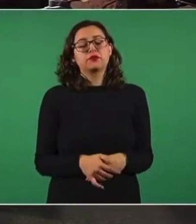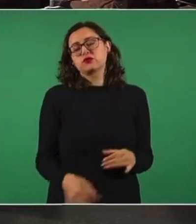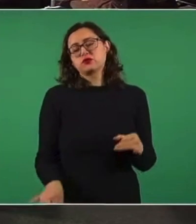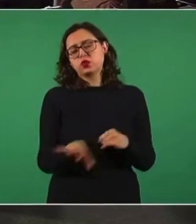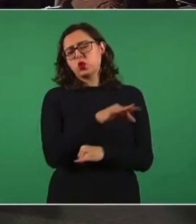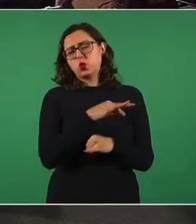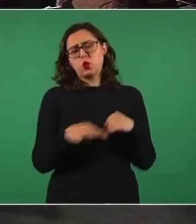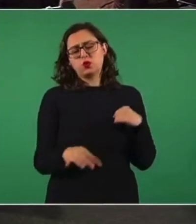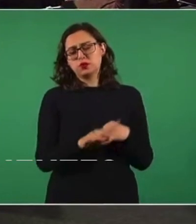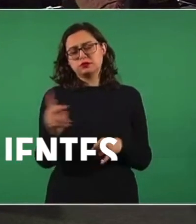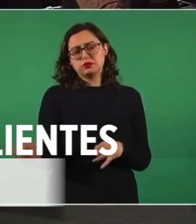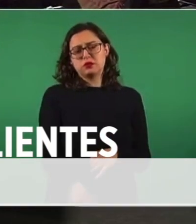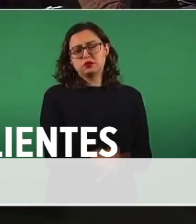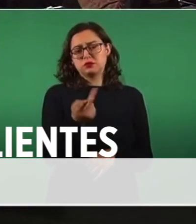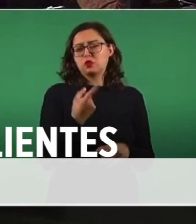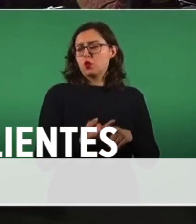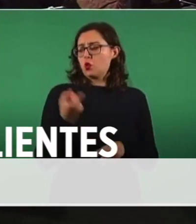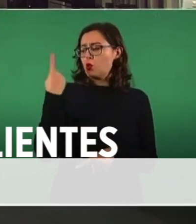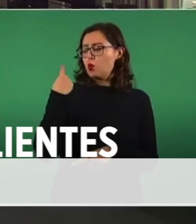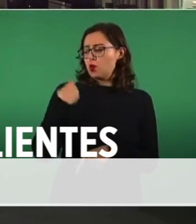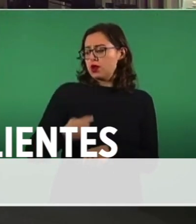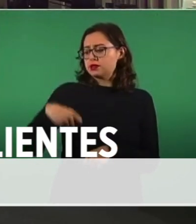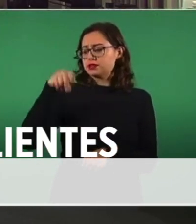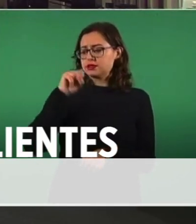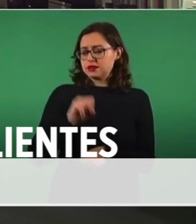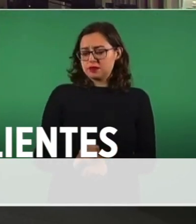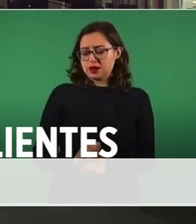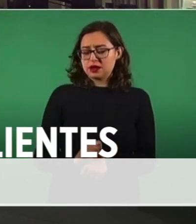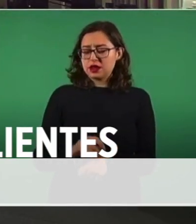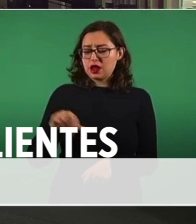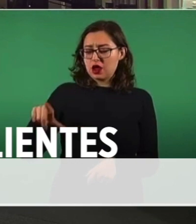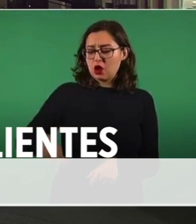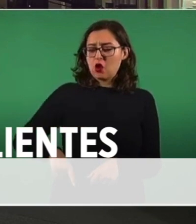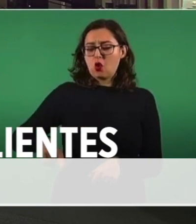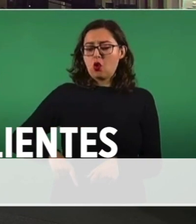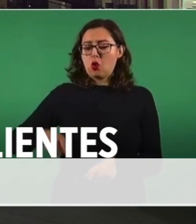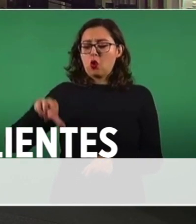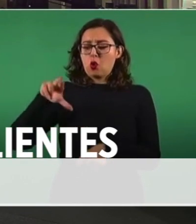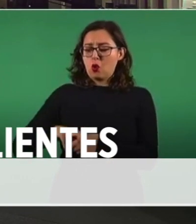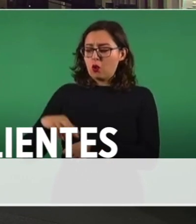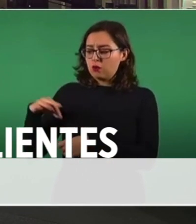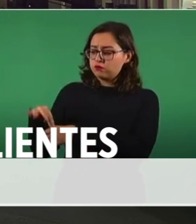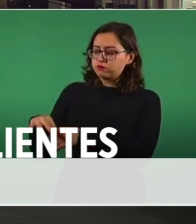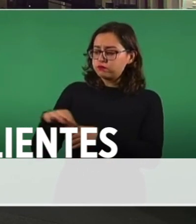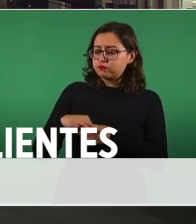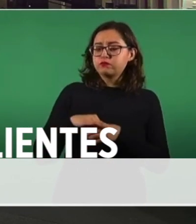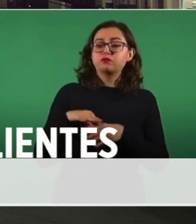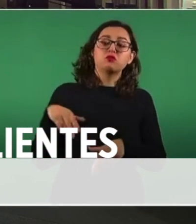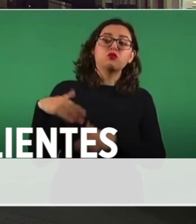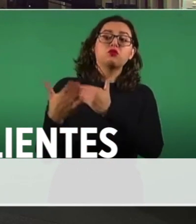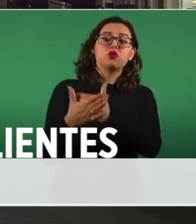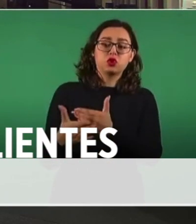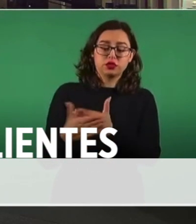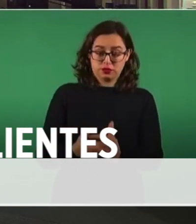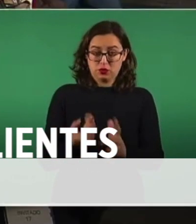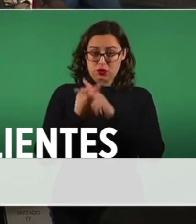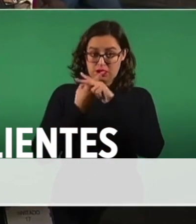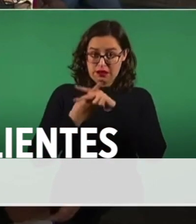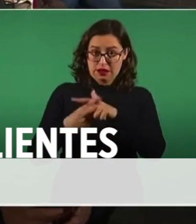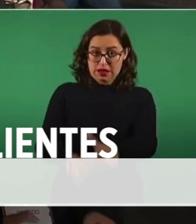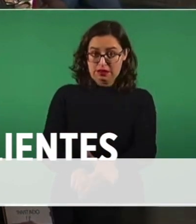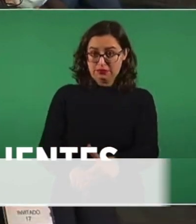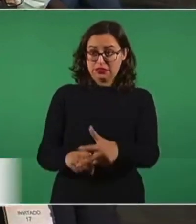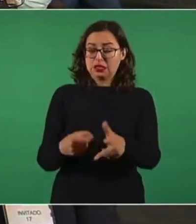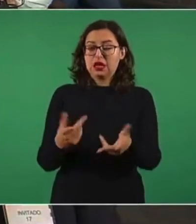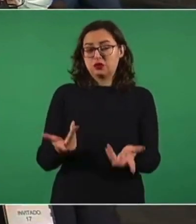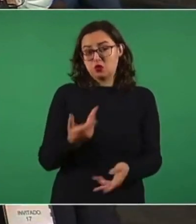La semana pasada usted pidió a los gobernadores electos que no sean tapaderas de sus antecesores, la mayoría de los que van a entrar en